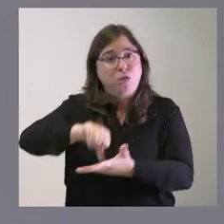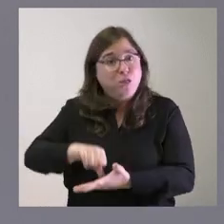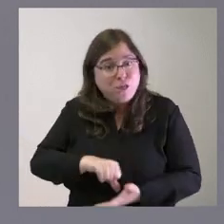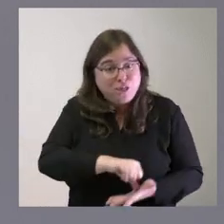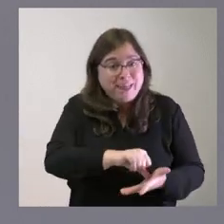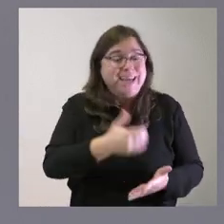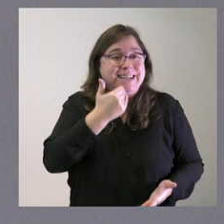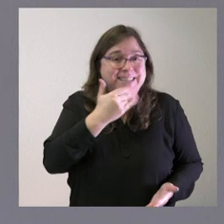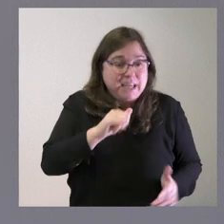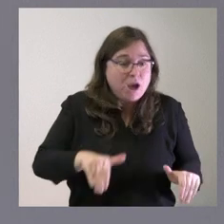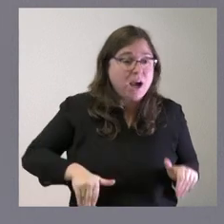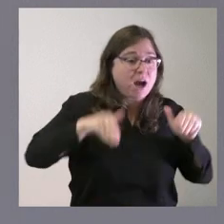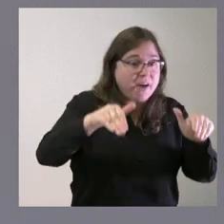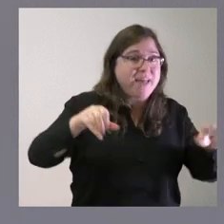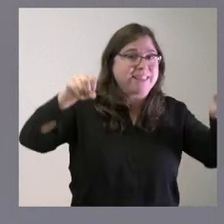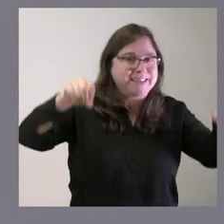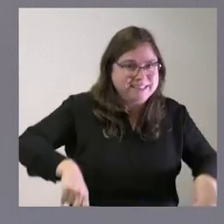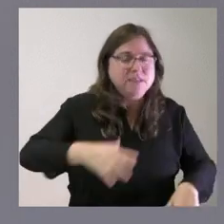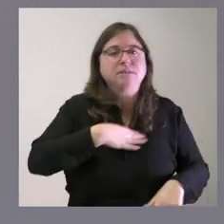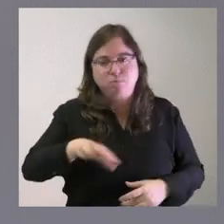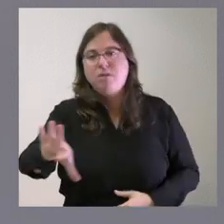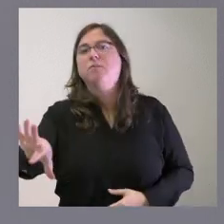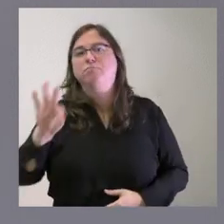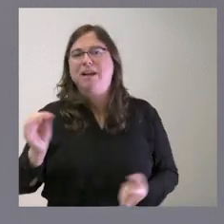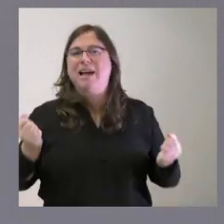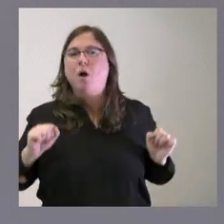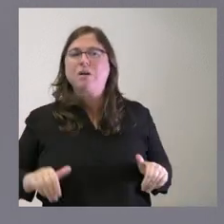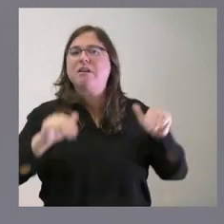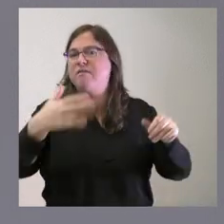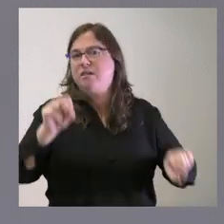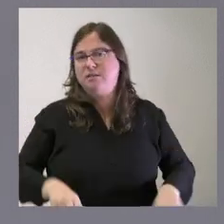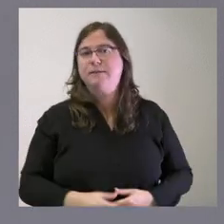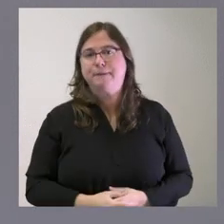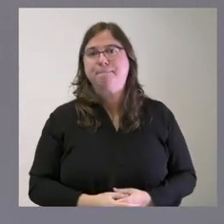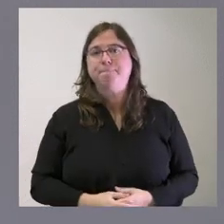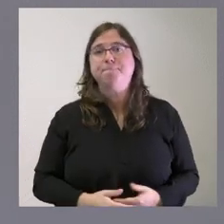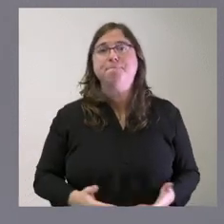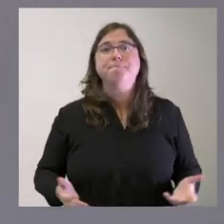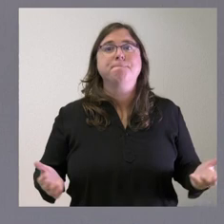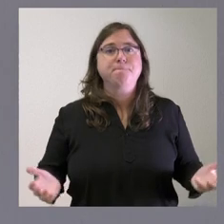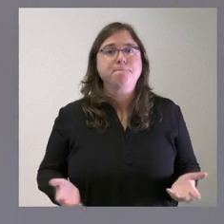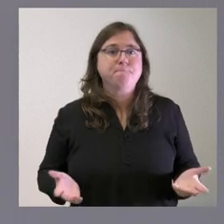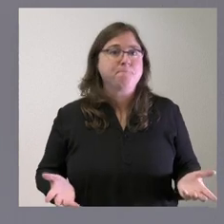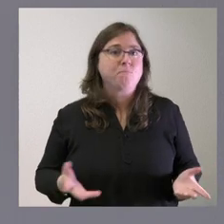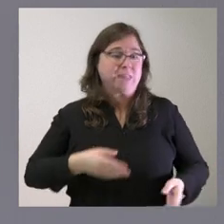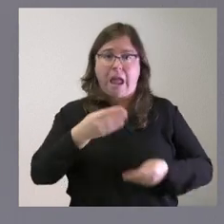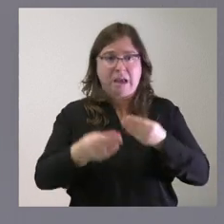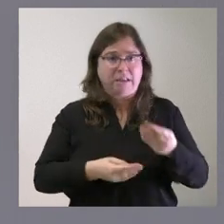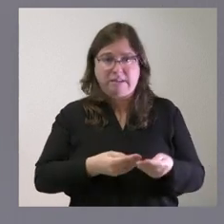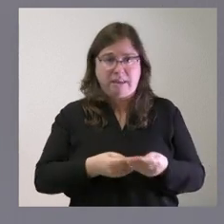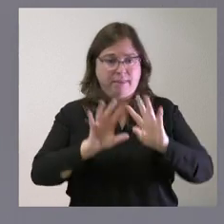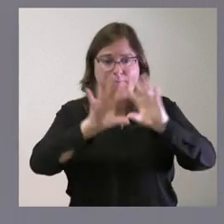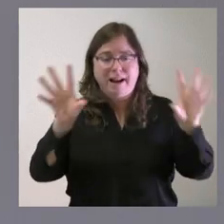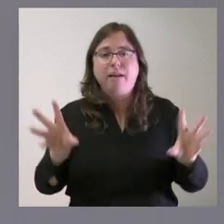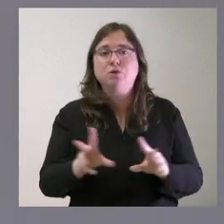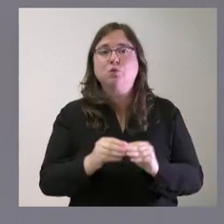postuladas así como establecer la preferencia ante las cantidades presentadas etcétera lo que se hace en definitiva es